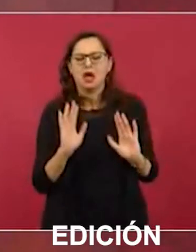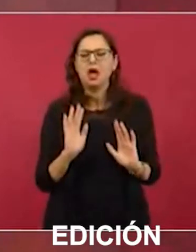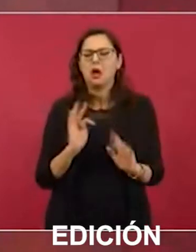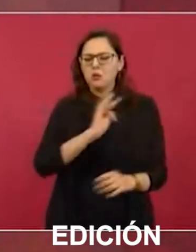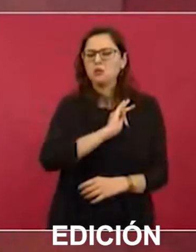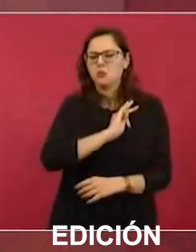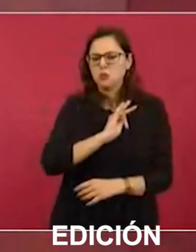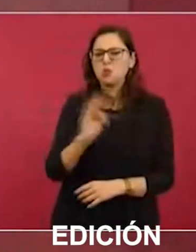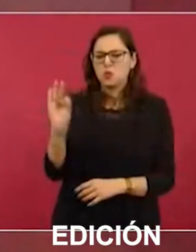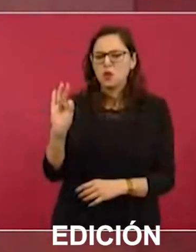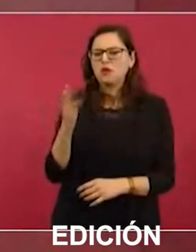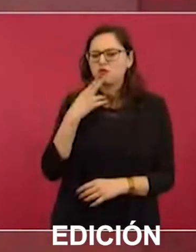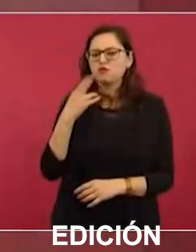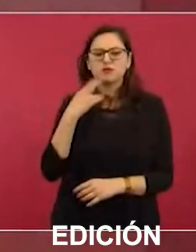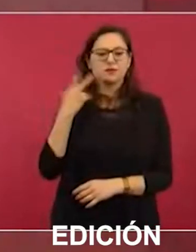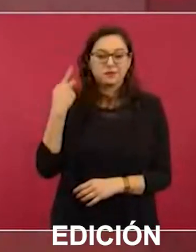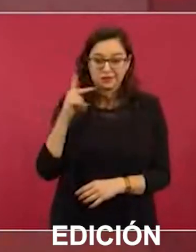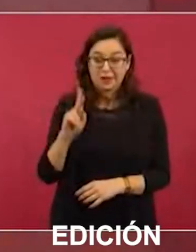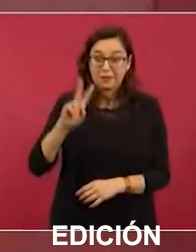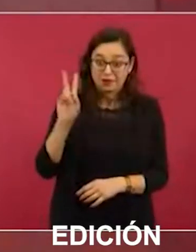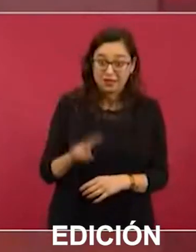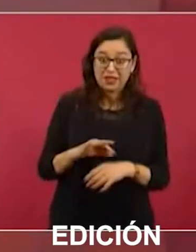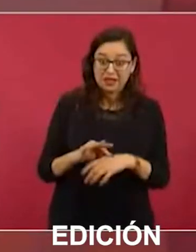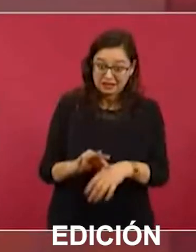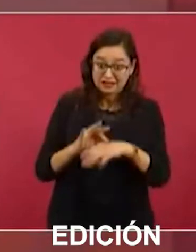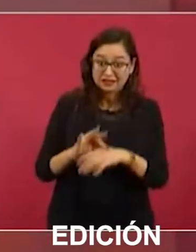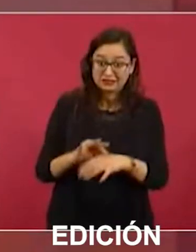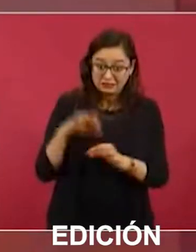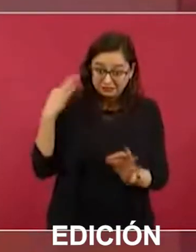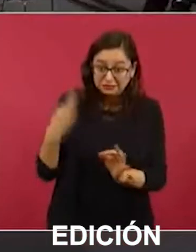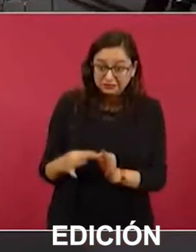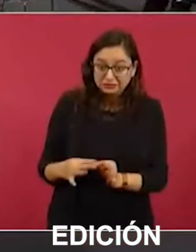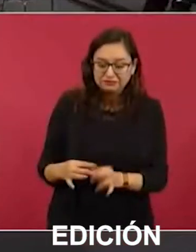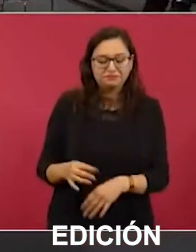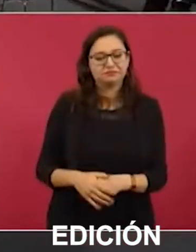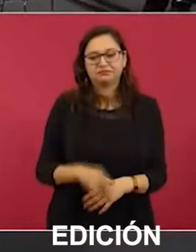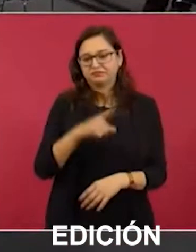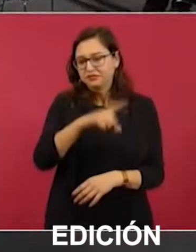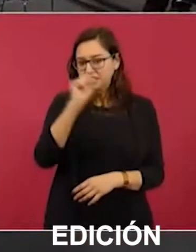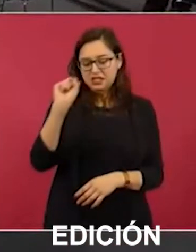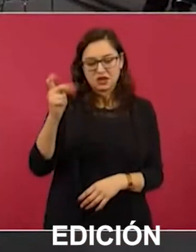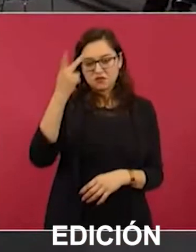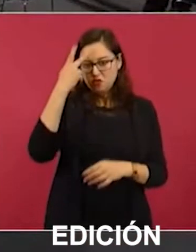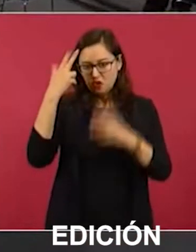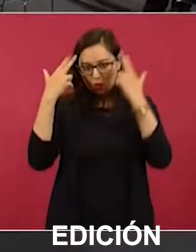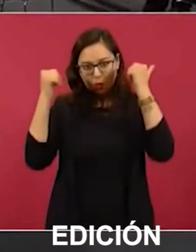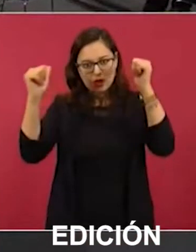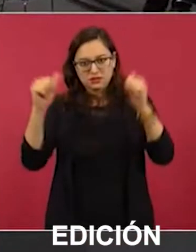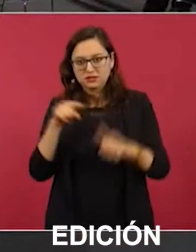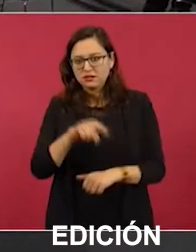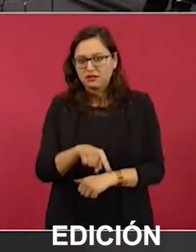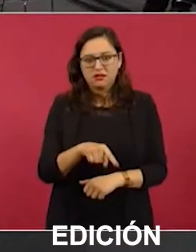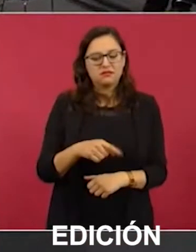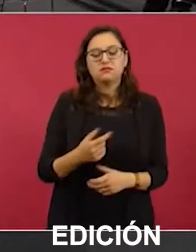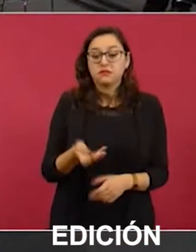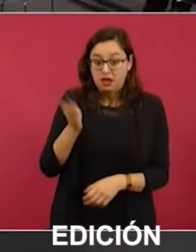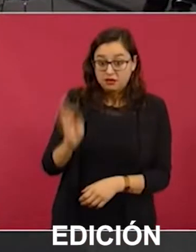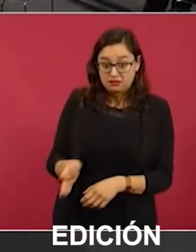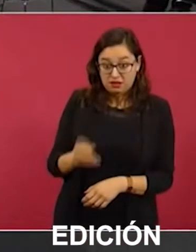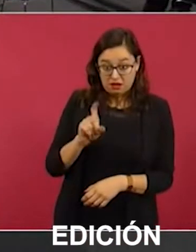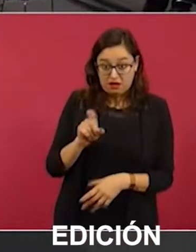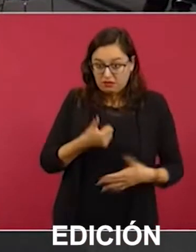Pero va a ser muy difícil. La gente de la Huasteca no va a permitir el que